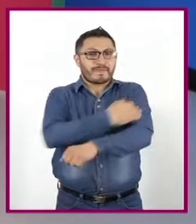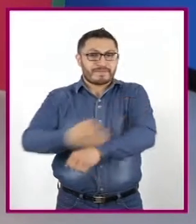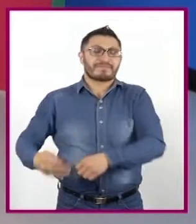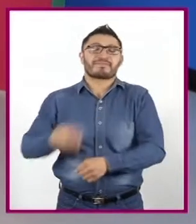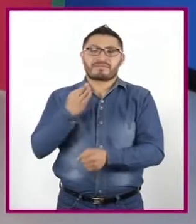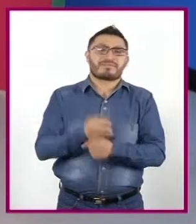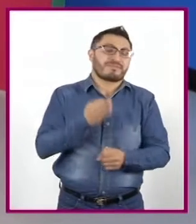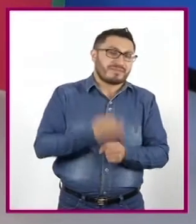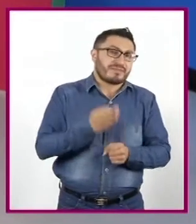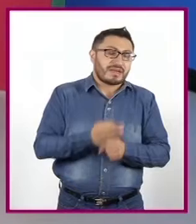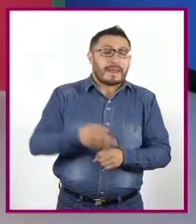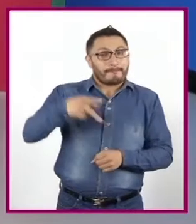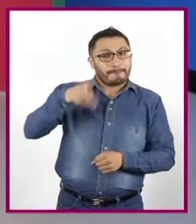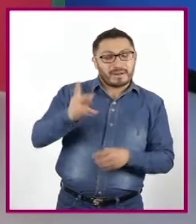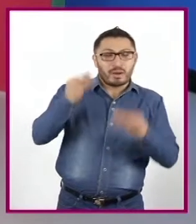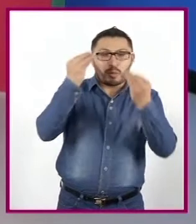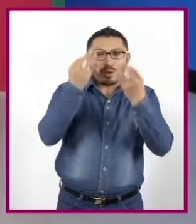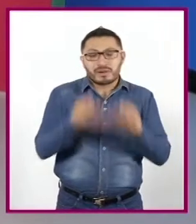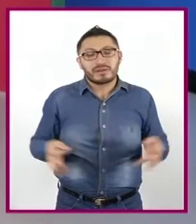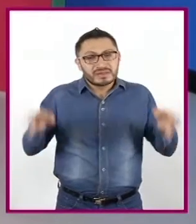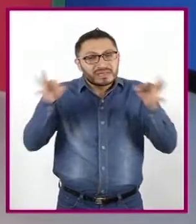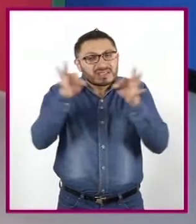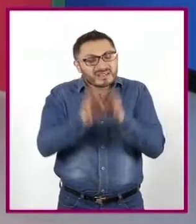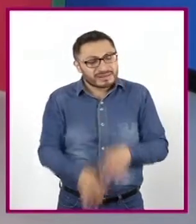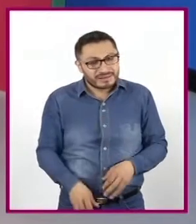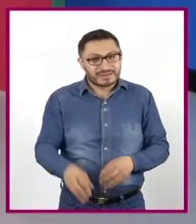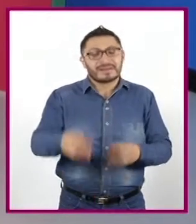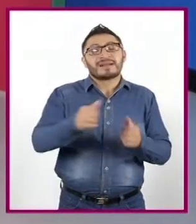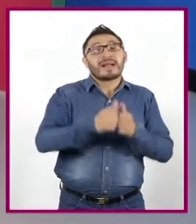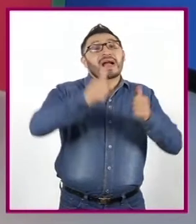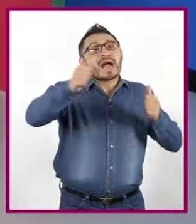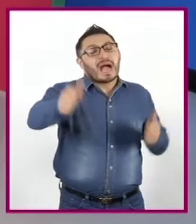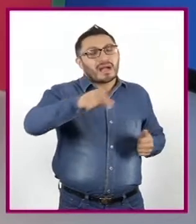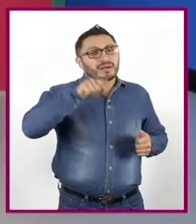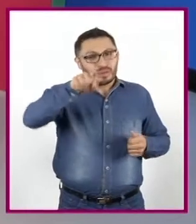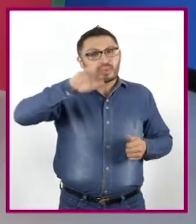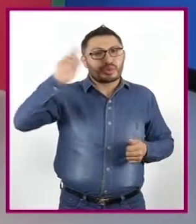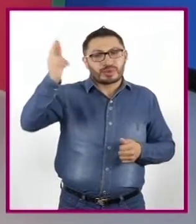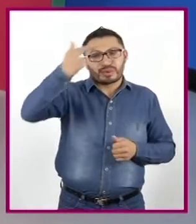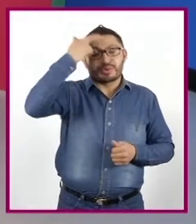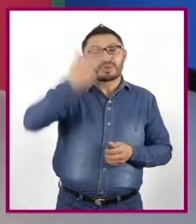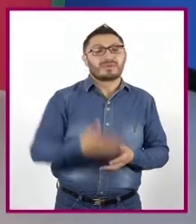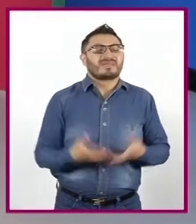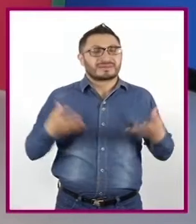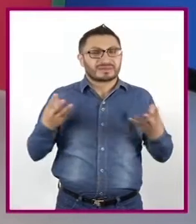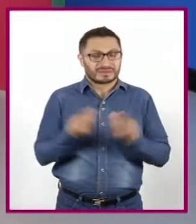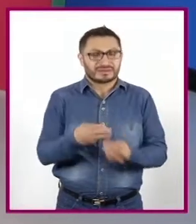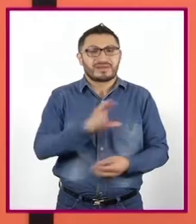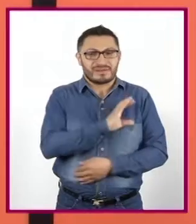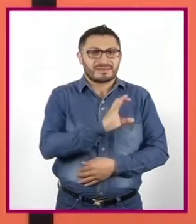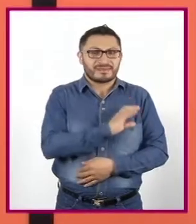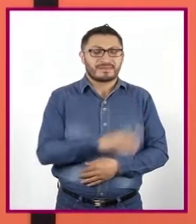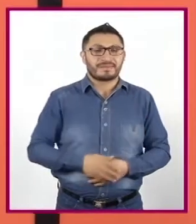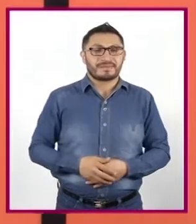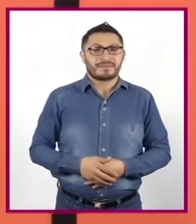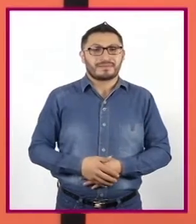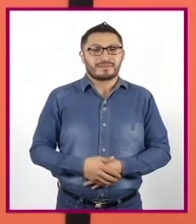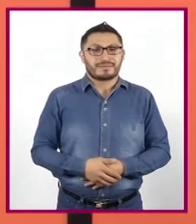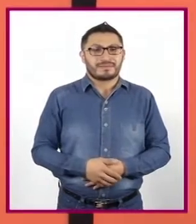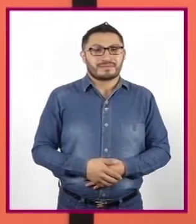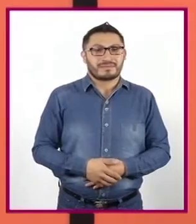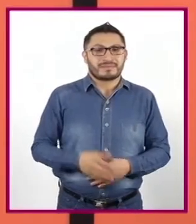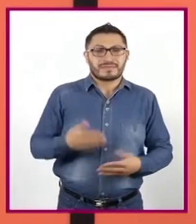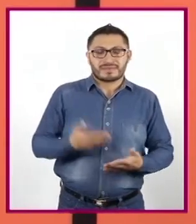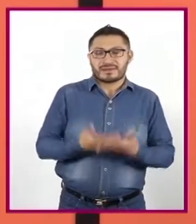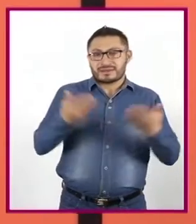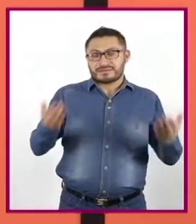momentos, pero es importante que, aún en la distancia, los recordemos con mucho cariño. Ahora,